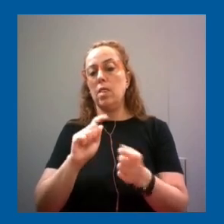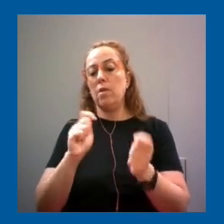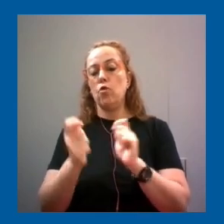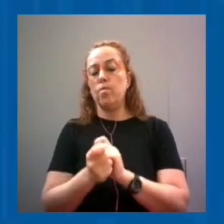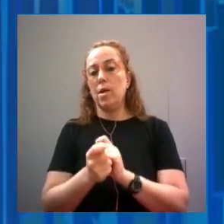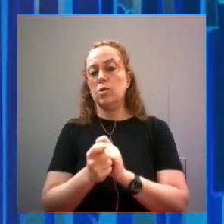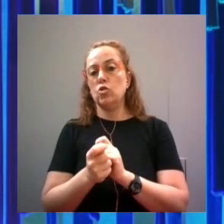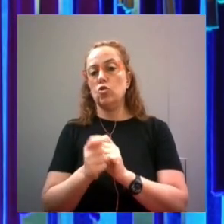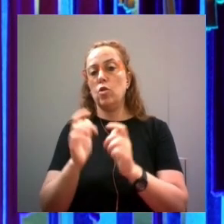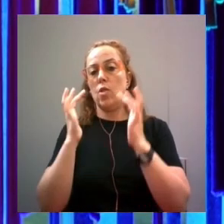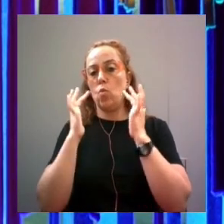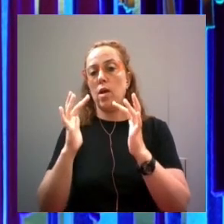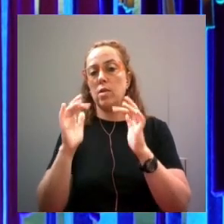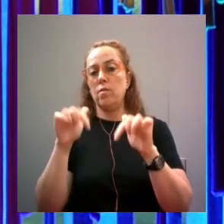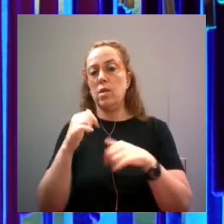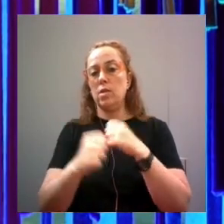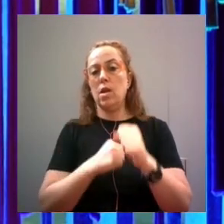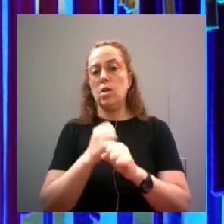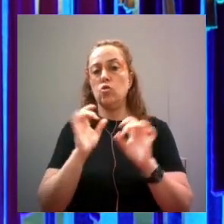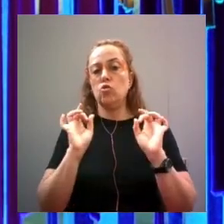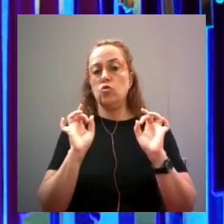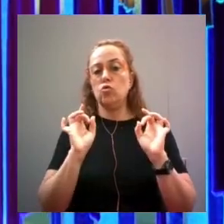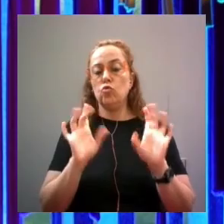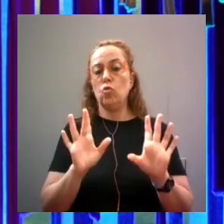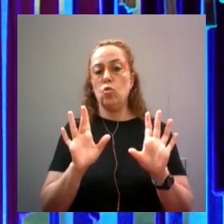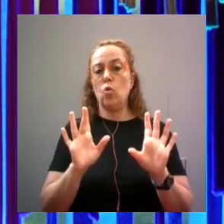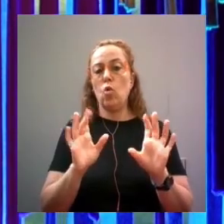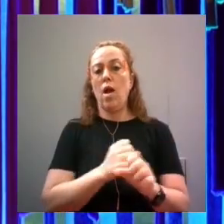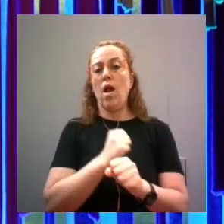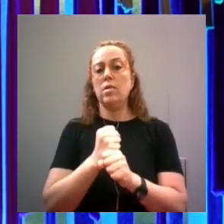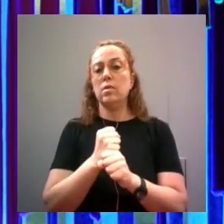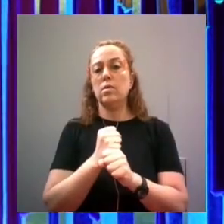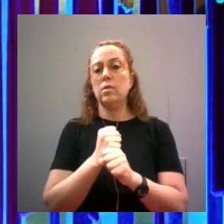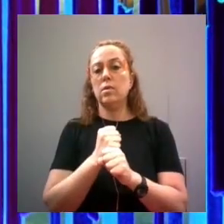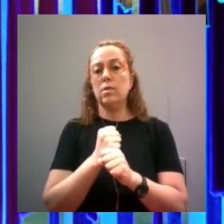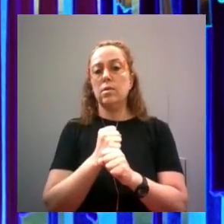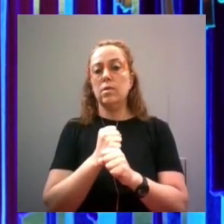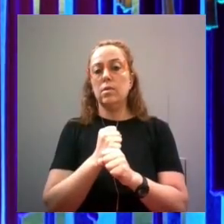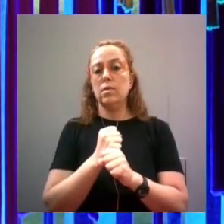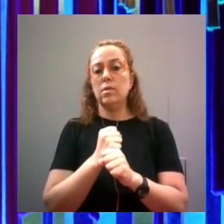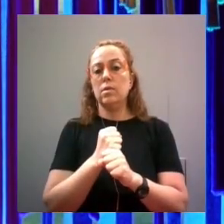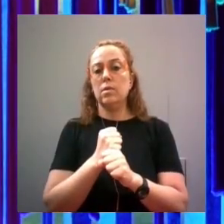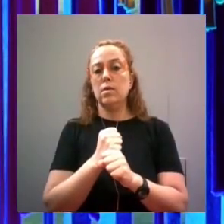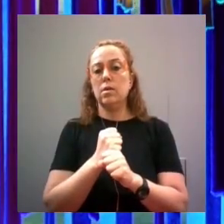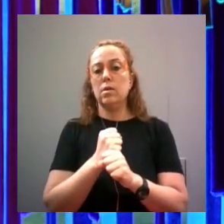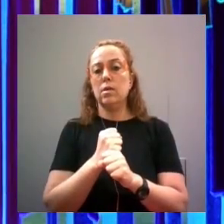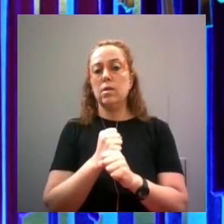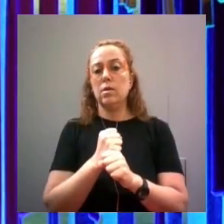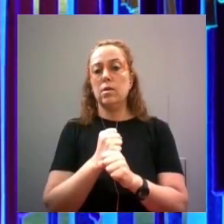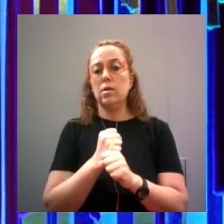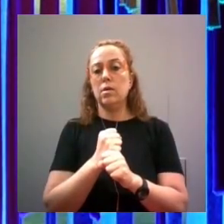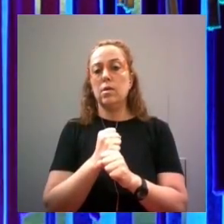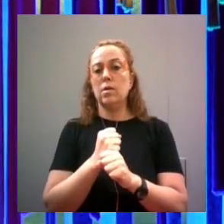educativa para este año está definida como todos saben hasta bueno quizás nuestros invitados de Córdoba no